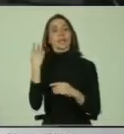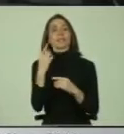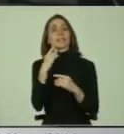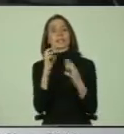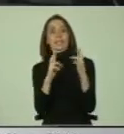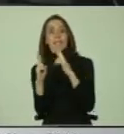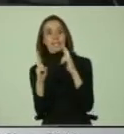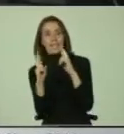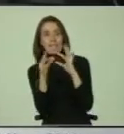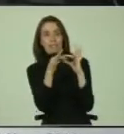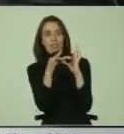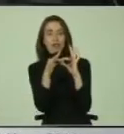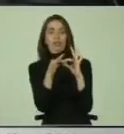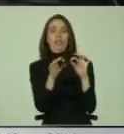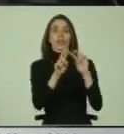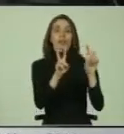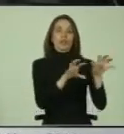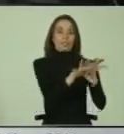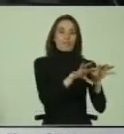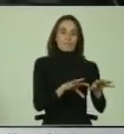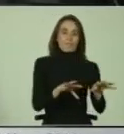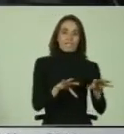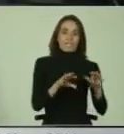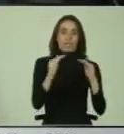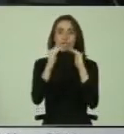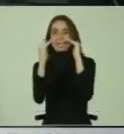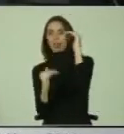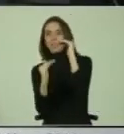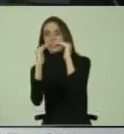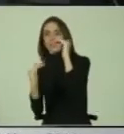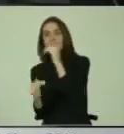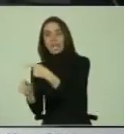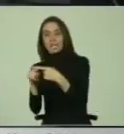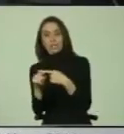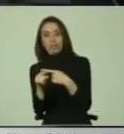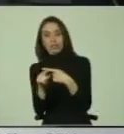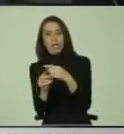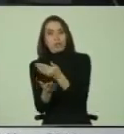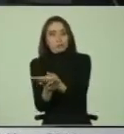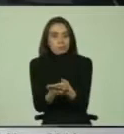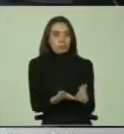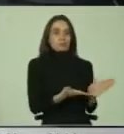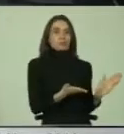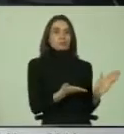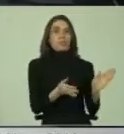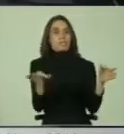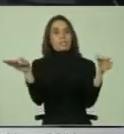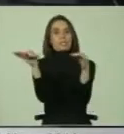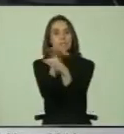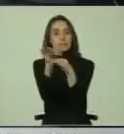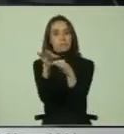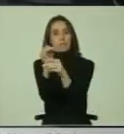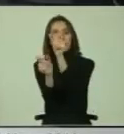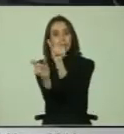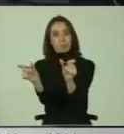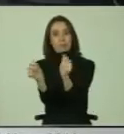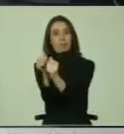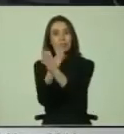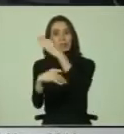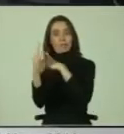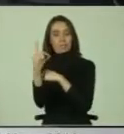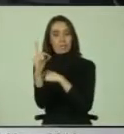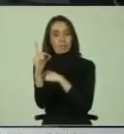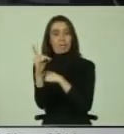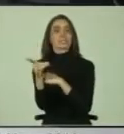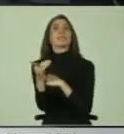entre asuntos físicos y desventajas sociales y comenzar a explicar la situación de este colectivo como el